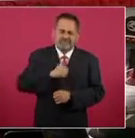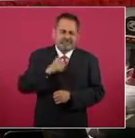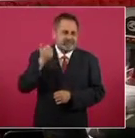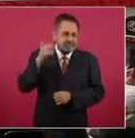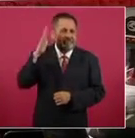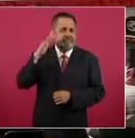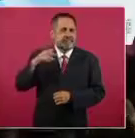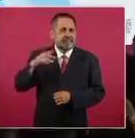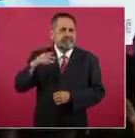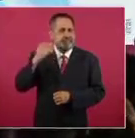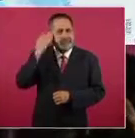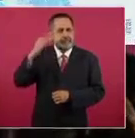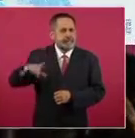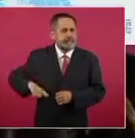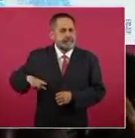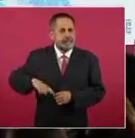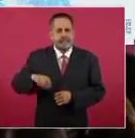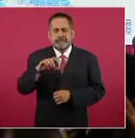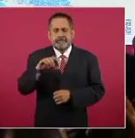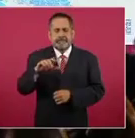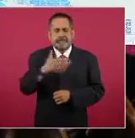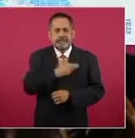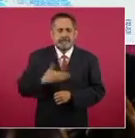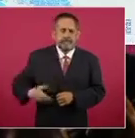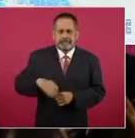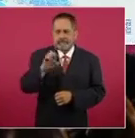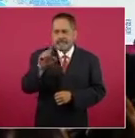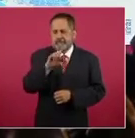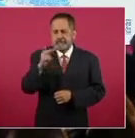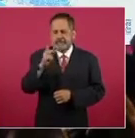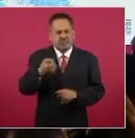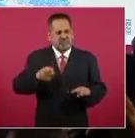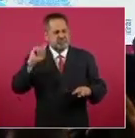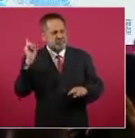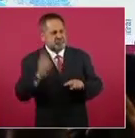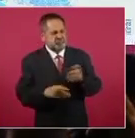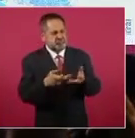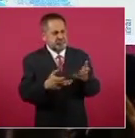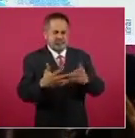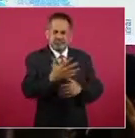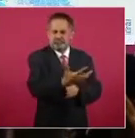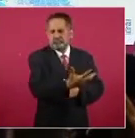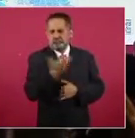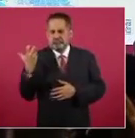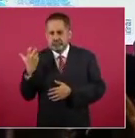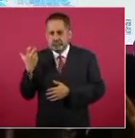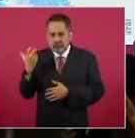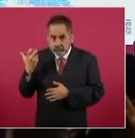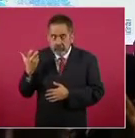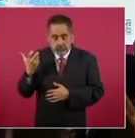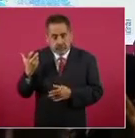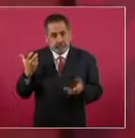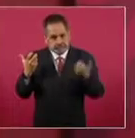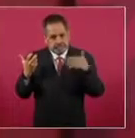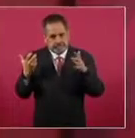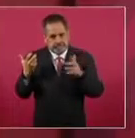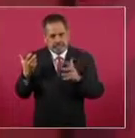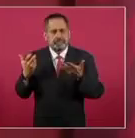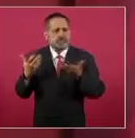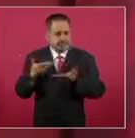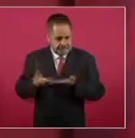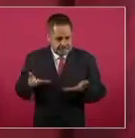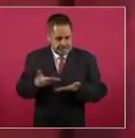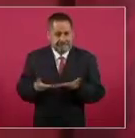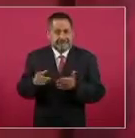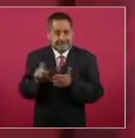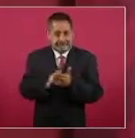presidente Ernesto Cedillo Ponce de León, les fueron expropiadas a las comunidades yaquis. Y en este